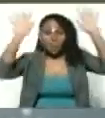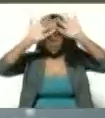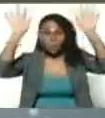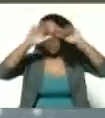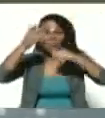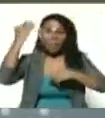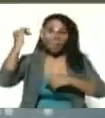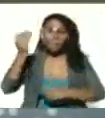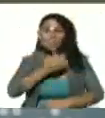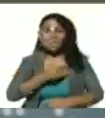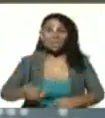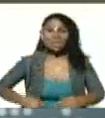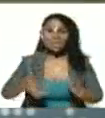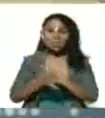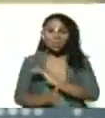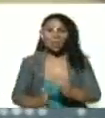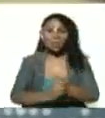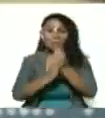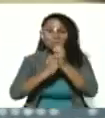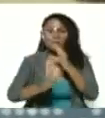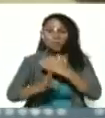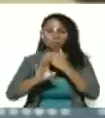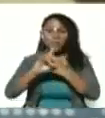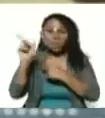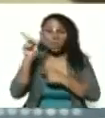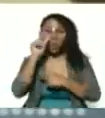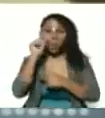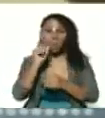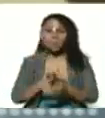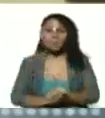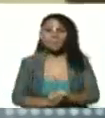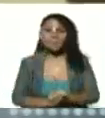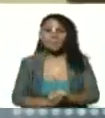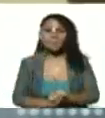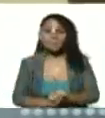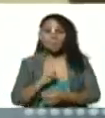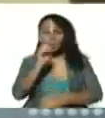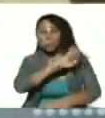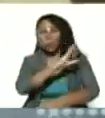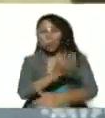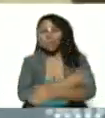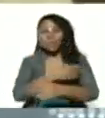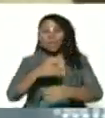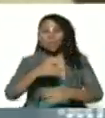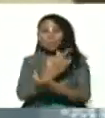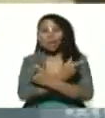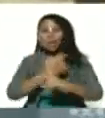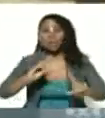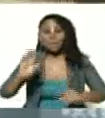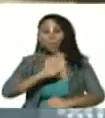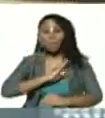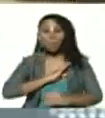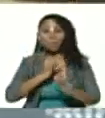imagínense ustedes, con el liderazgo que tuvo Carlos Andrés Pérez, la muy poderosísima acción democrática.